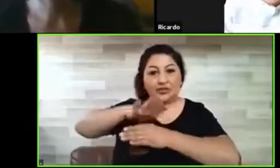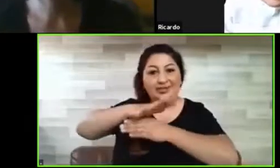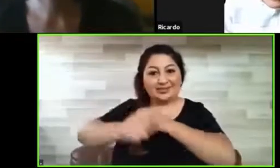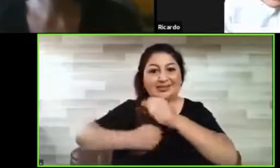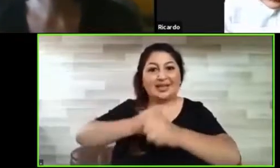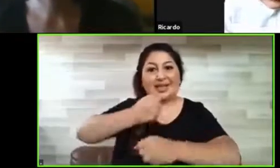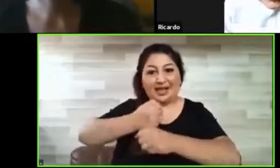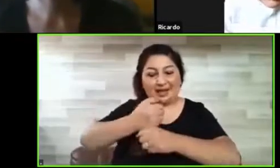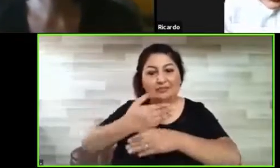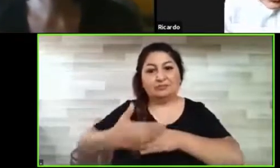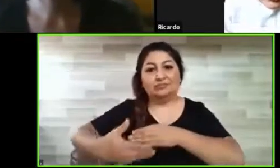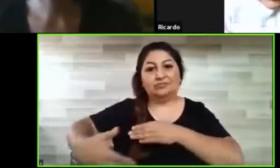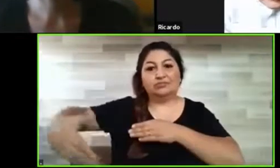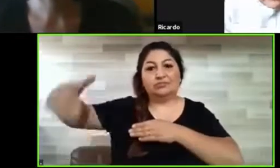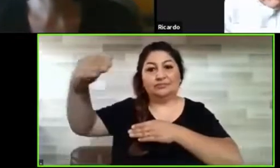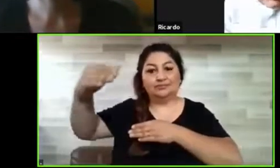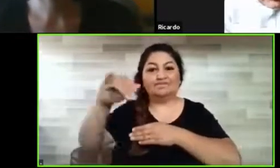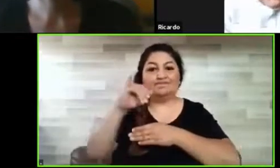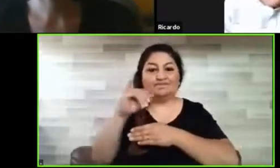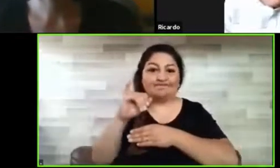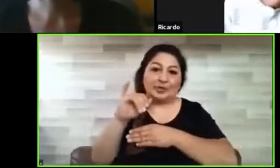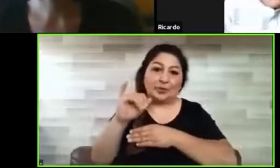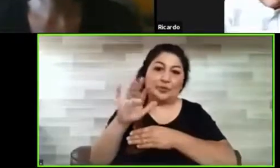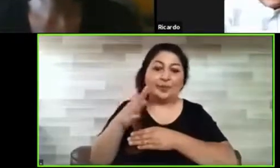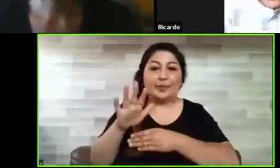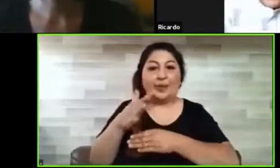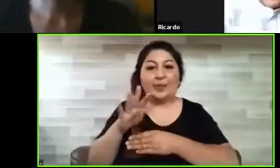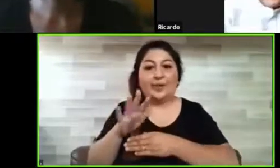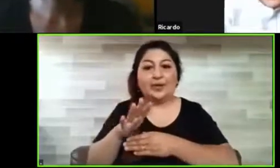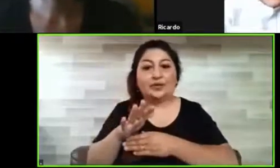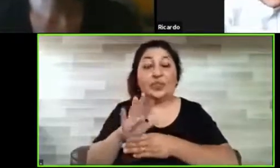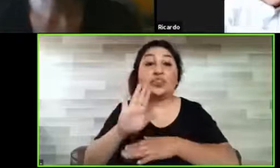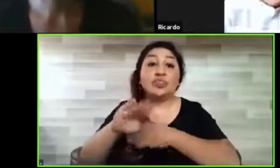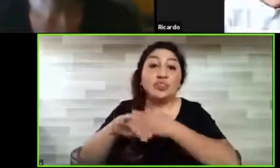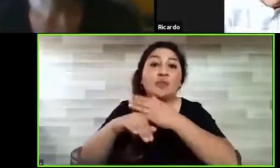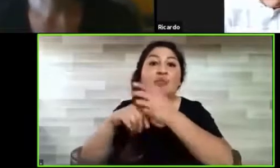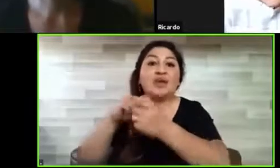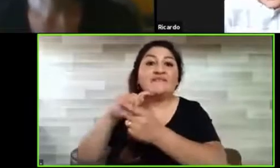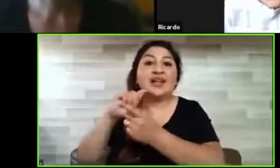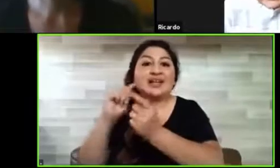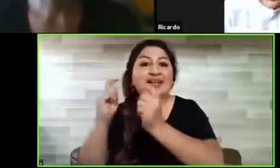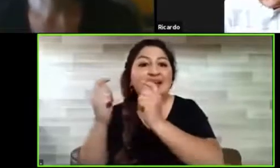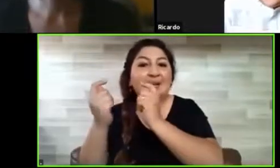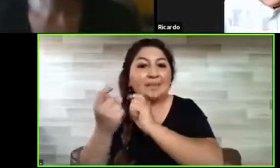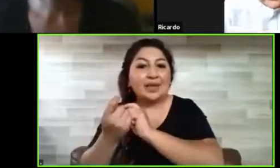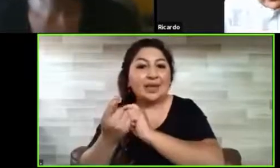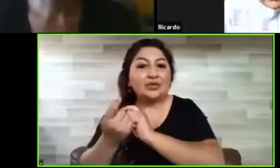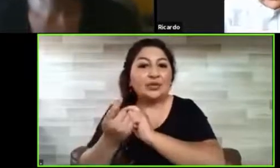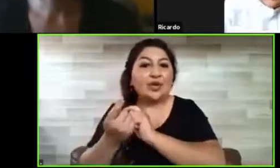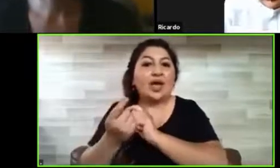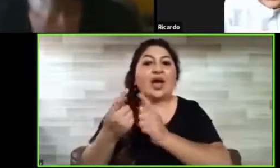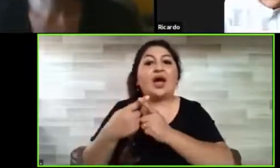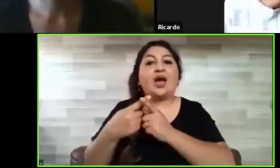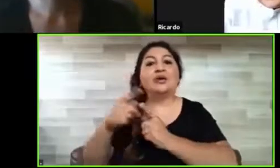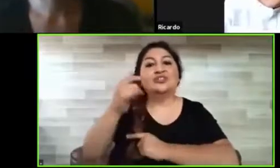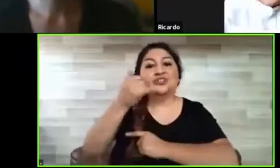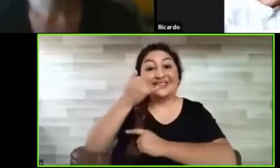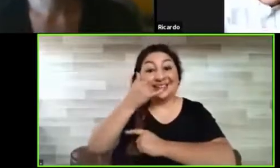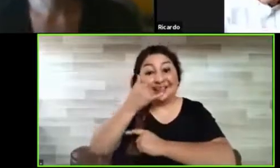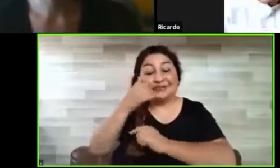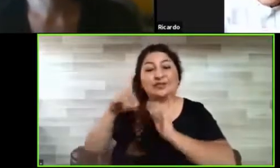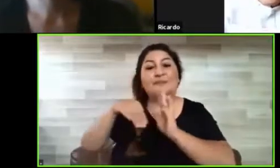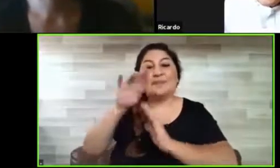Entonces, tiene razón que la proyección de este teléfono probablemente va a ir mutando hacia teléfonos más sencillos, pero para usuarios